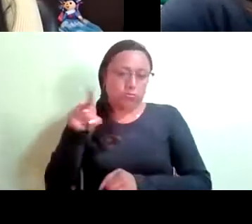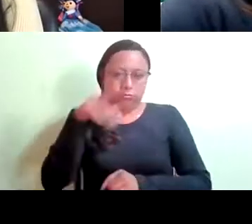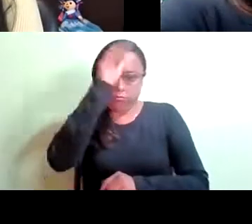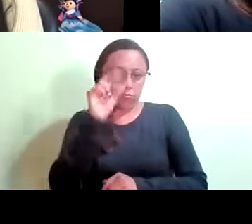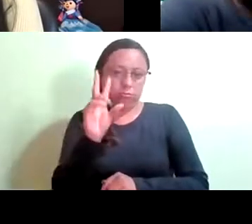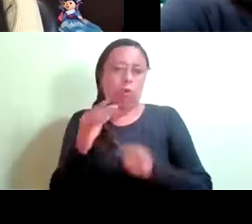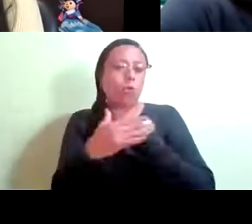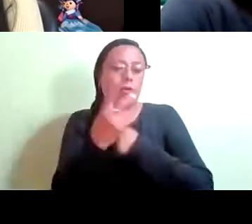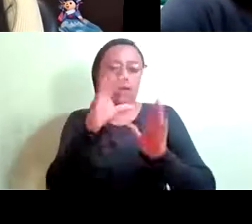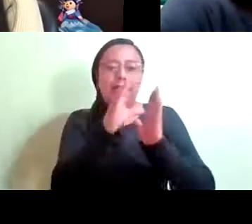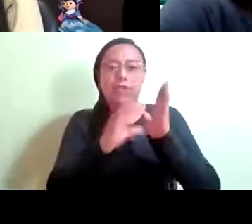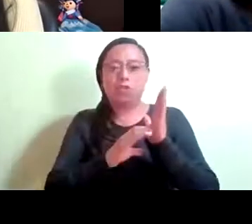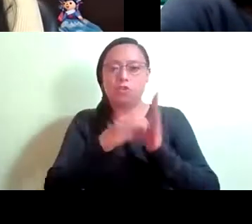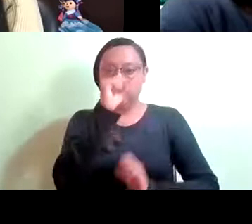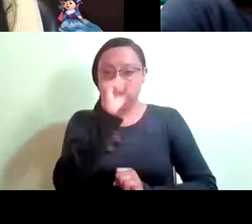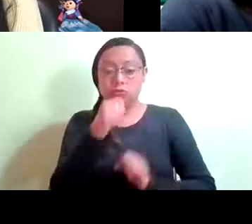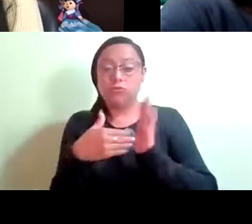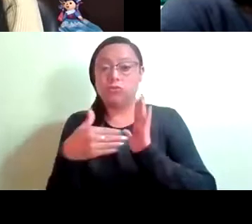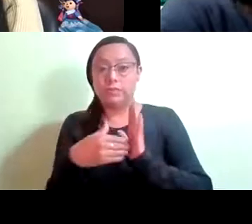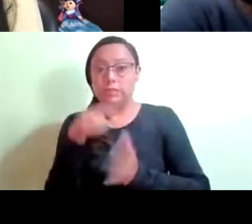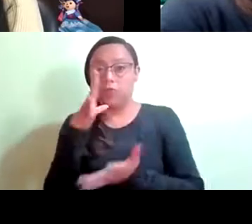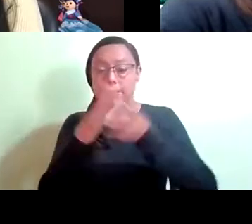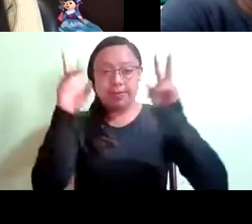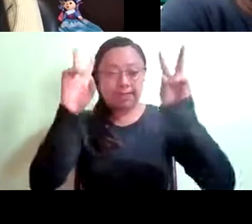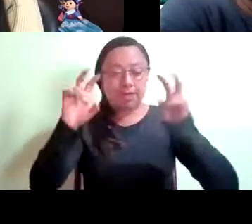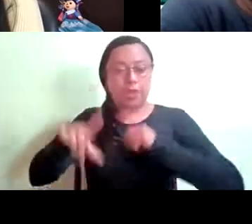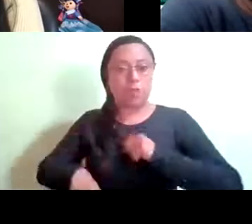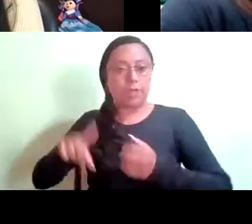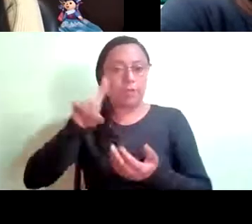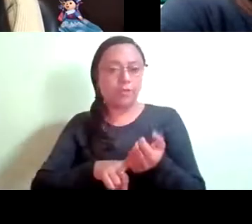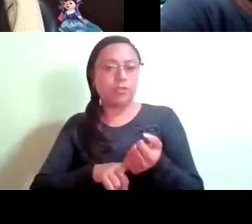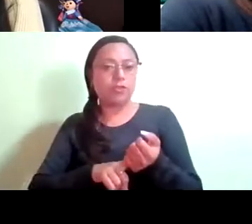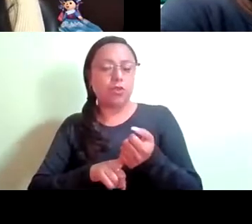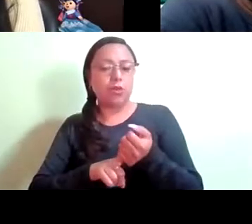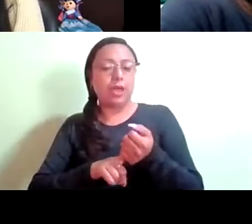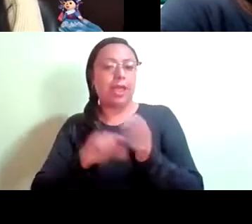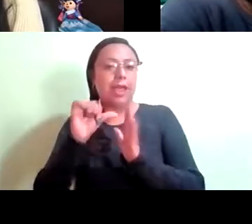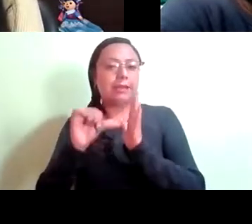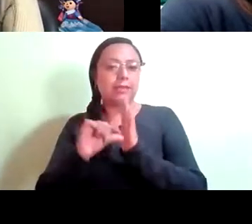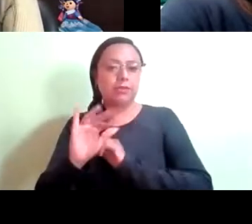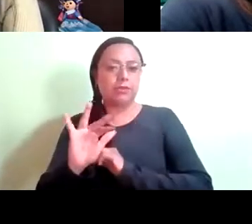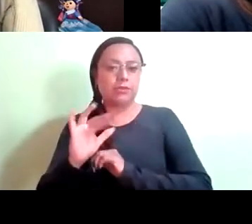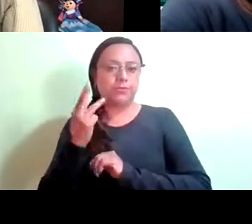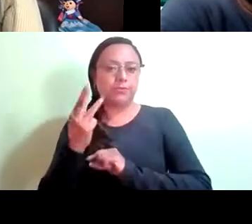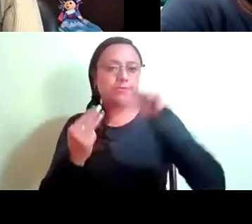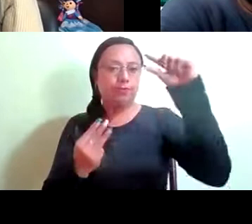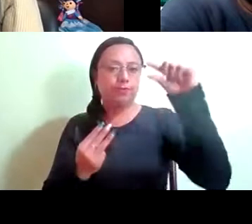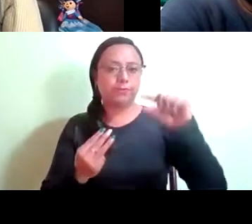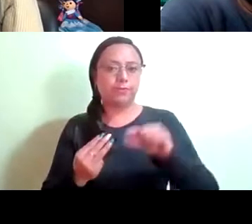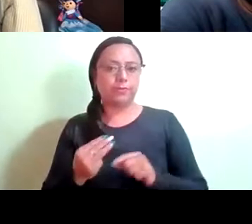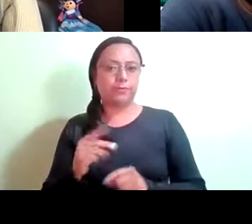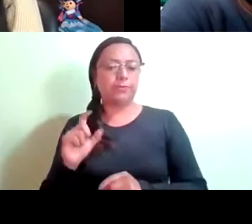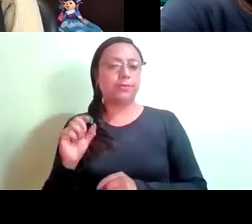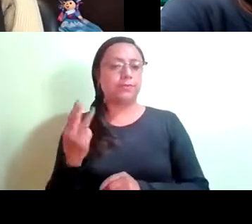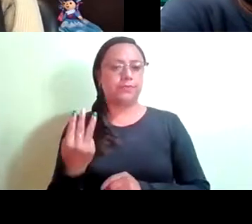exclusiva en materia de gobierno interior, en la fracción, eh, el artículo cincuenta y tres, fracción, eh, vigésimo